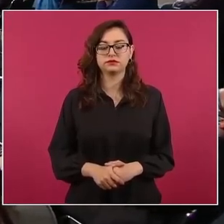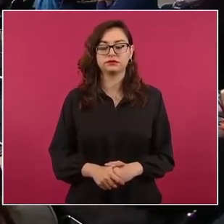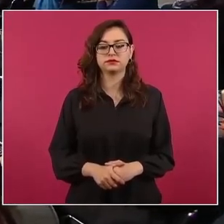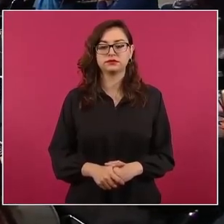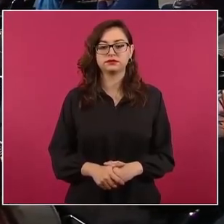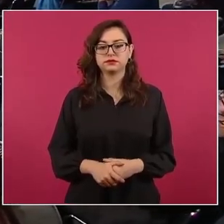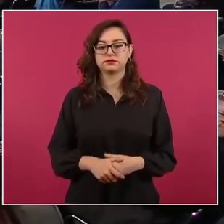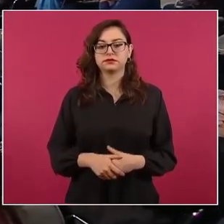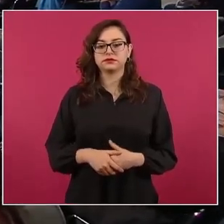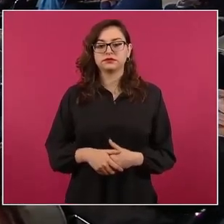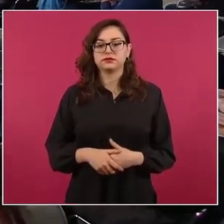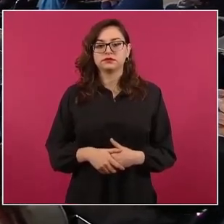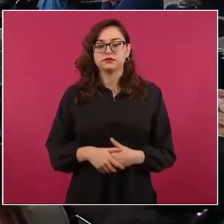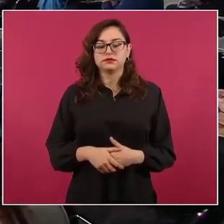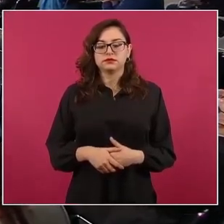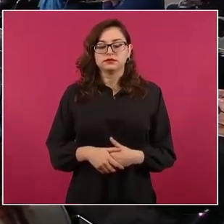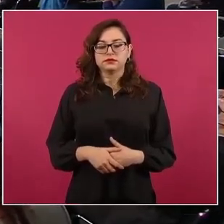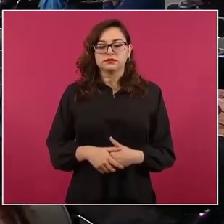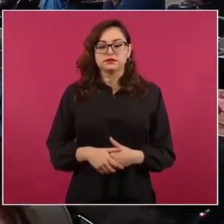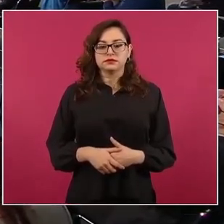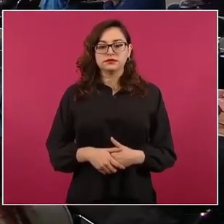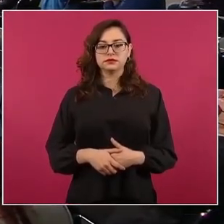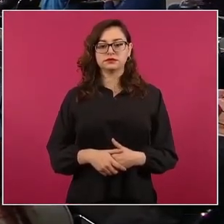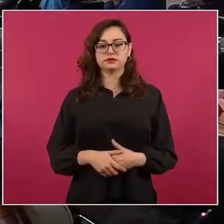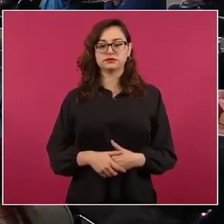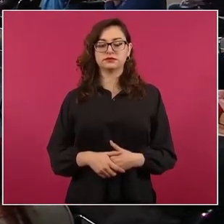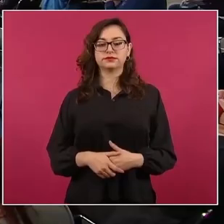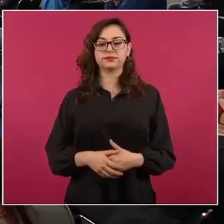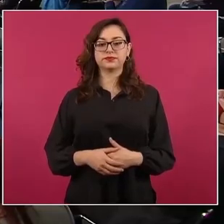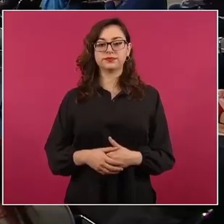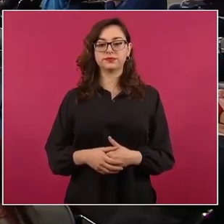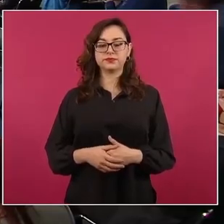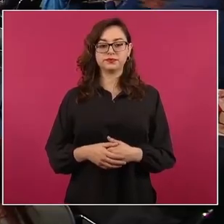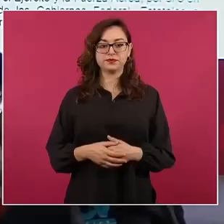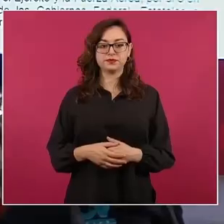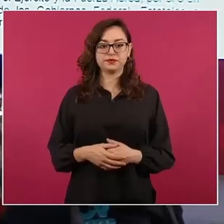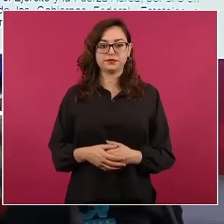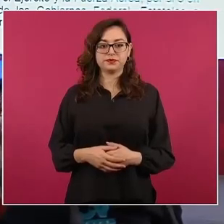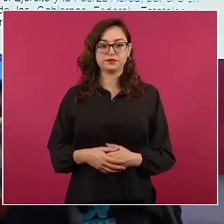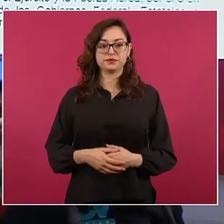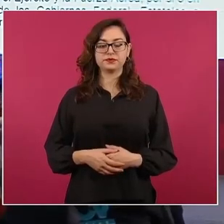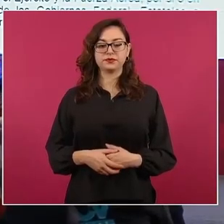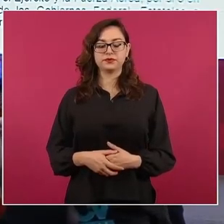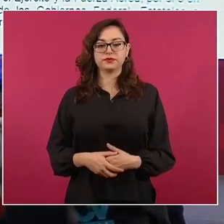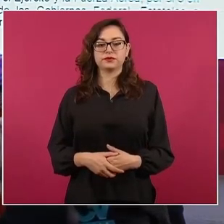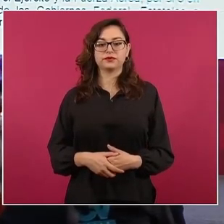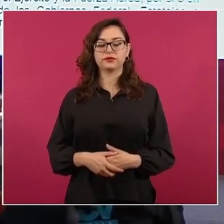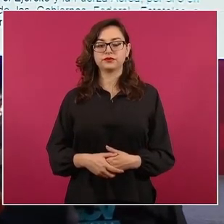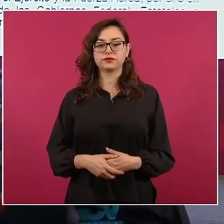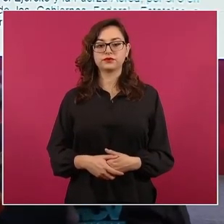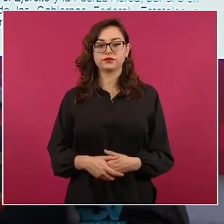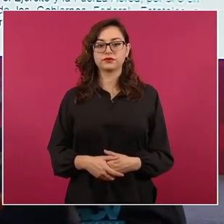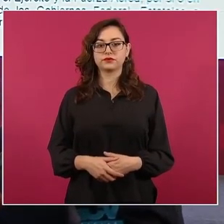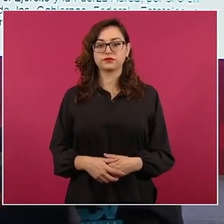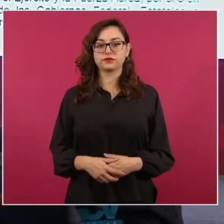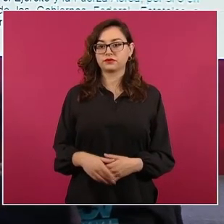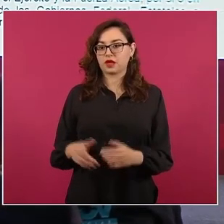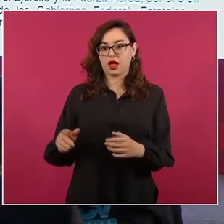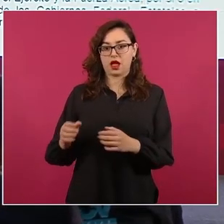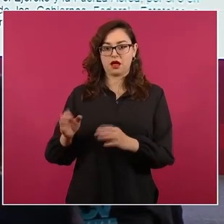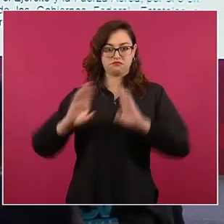la ley orgánica,